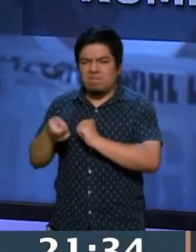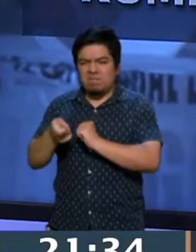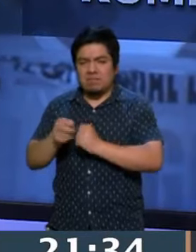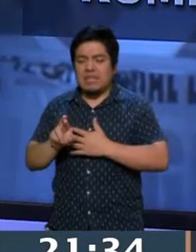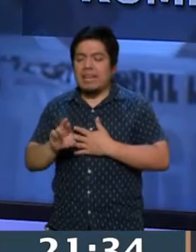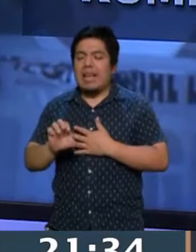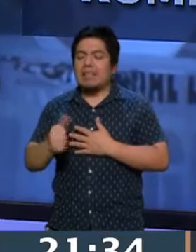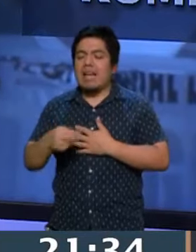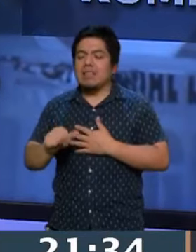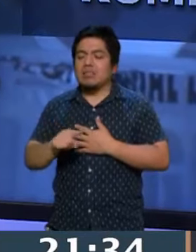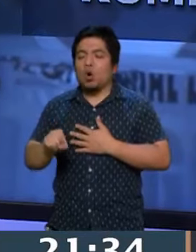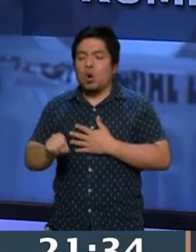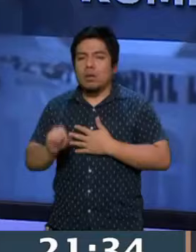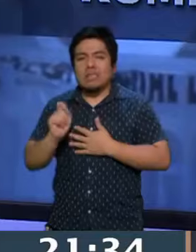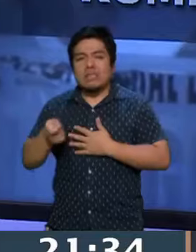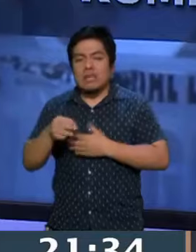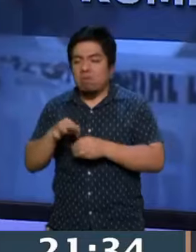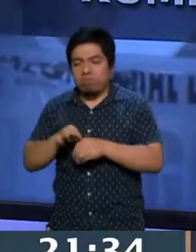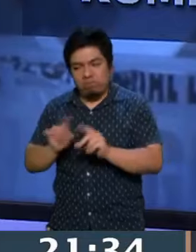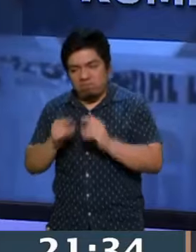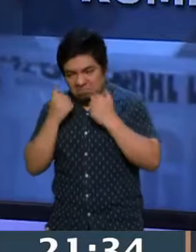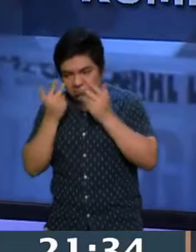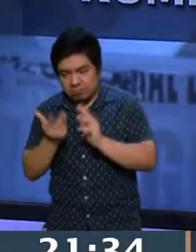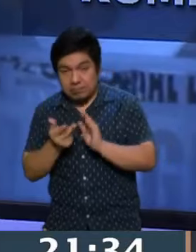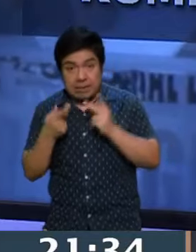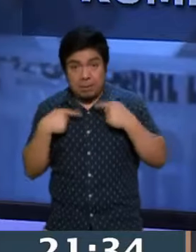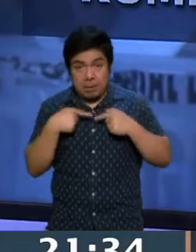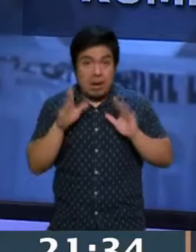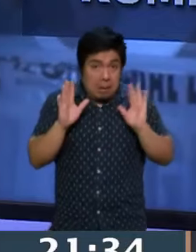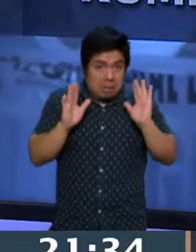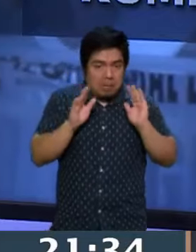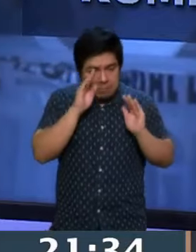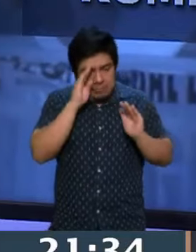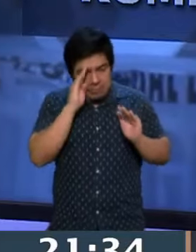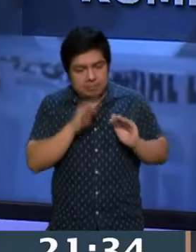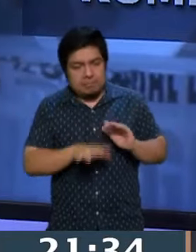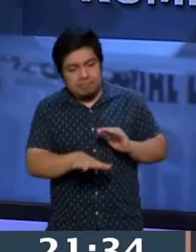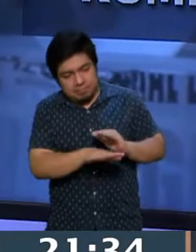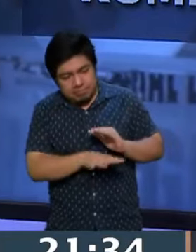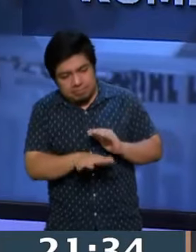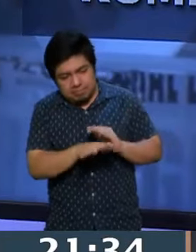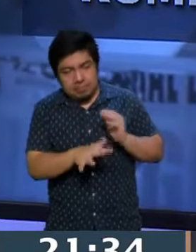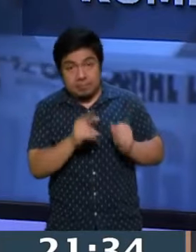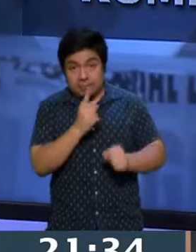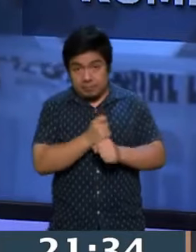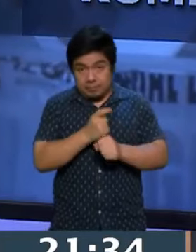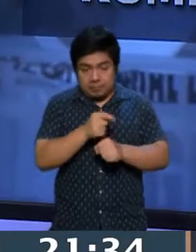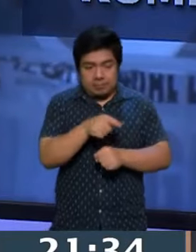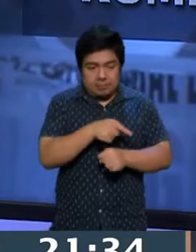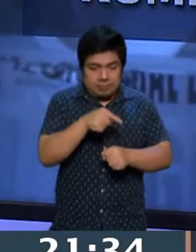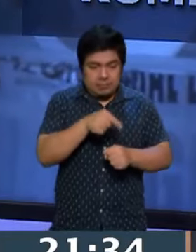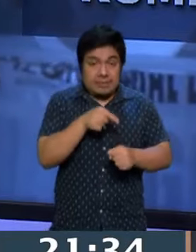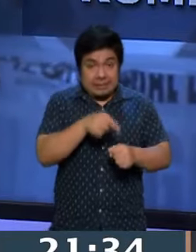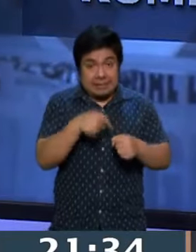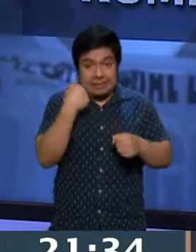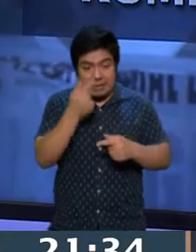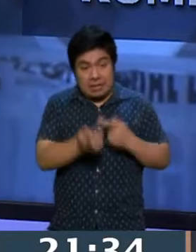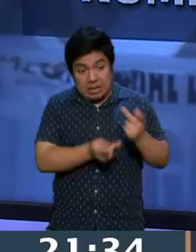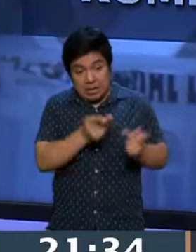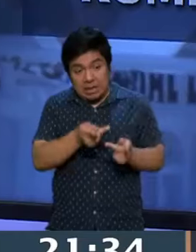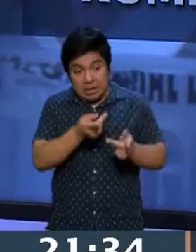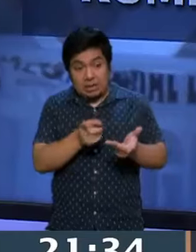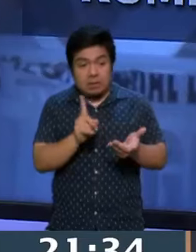cuando gente, personas que estaban consideradas en un primer lugar, estar dentro de la encuesta,